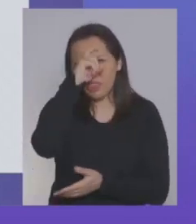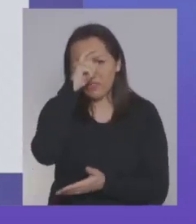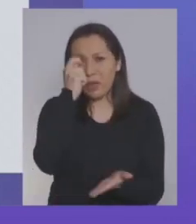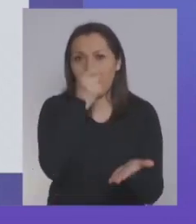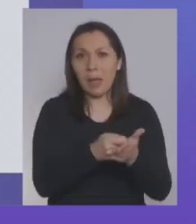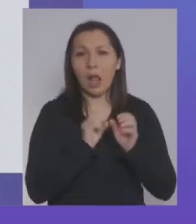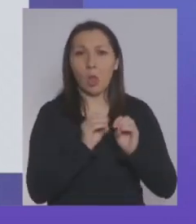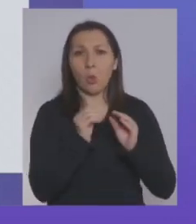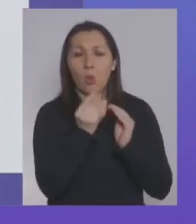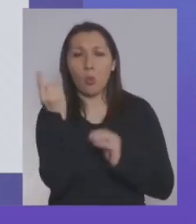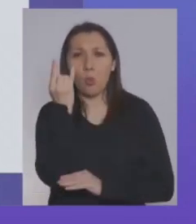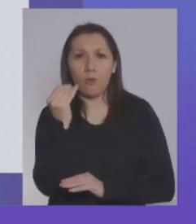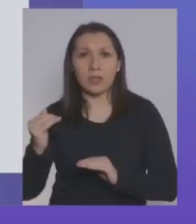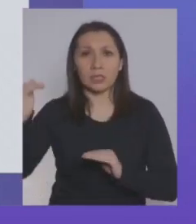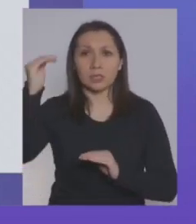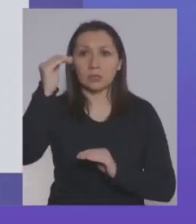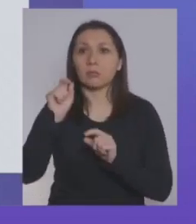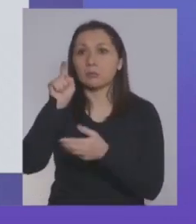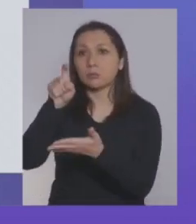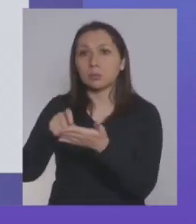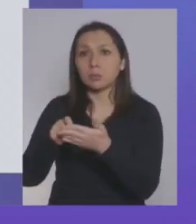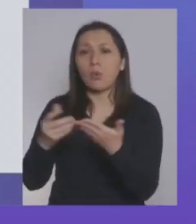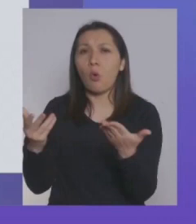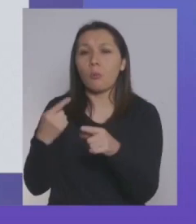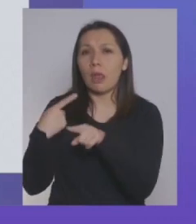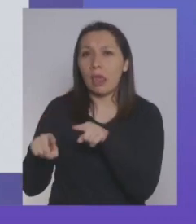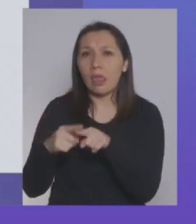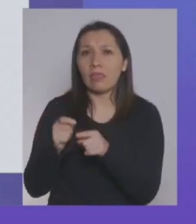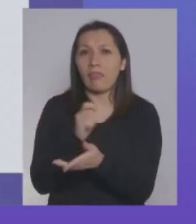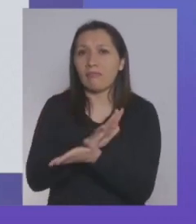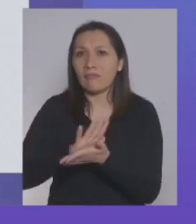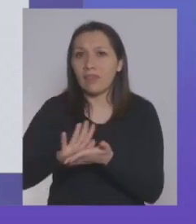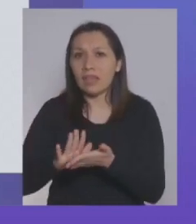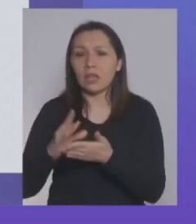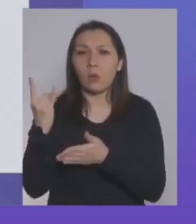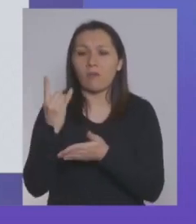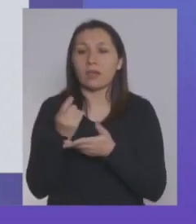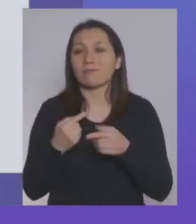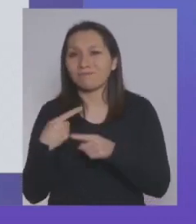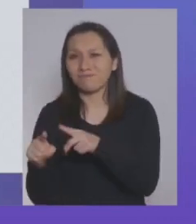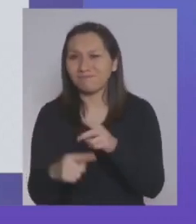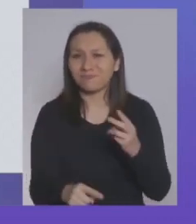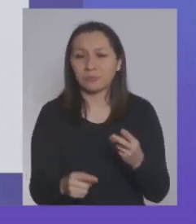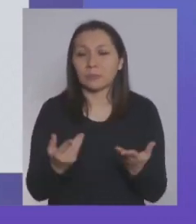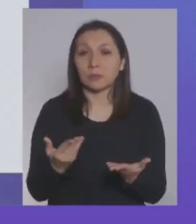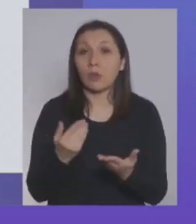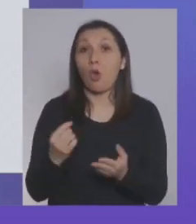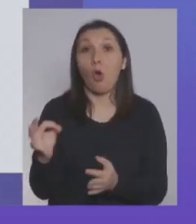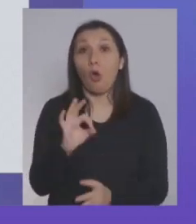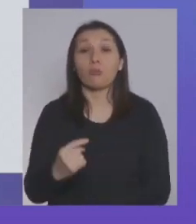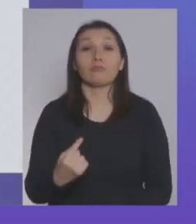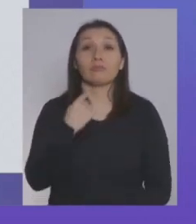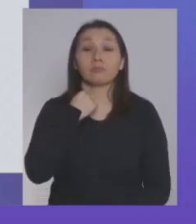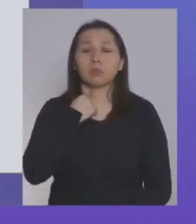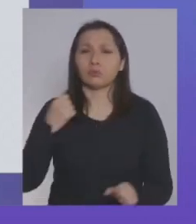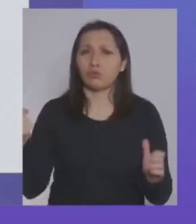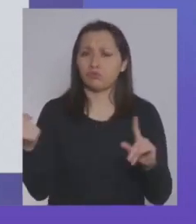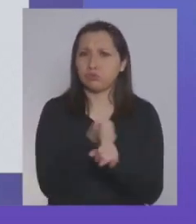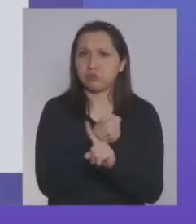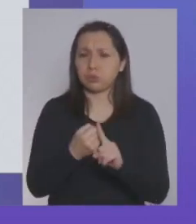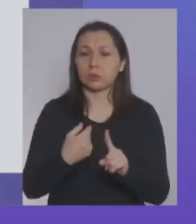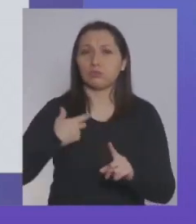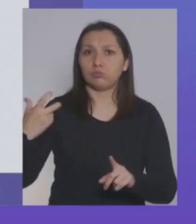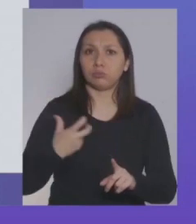pagar la educación superior, ahí puedo ver cómo acceder a créditos, a beca, gratuidad. Si incluso fui víctima de un delito violento,